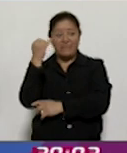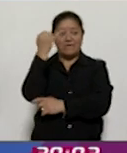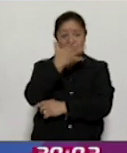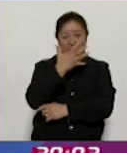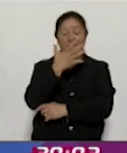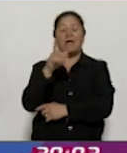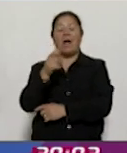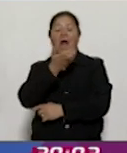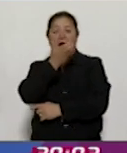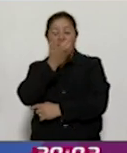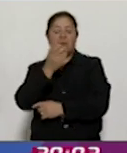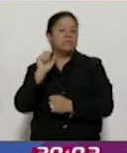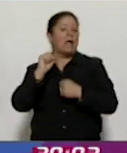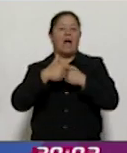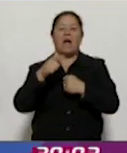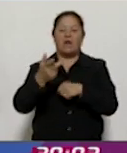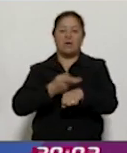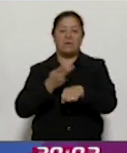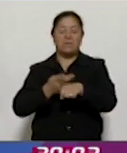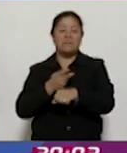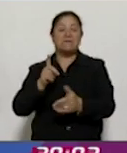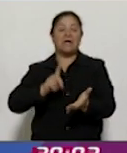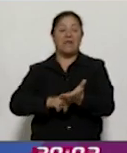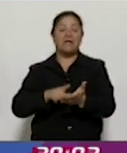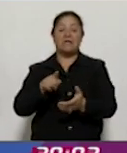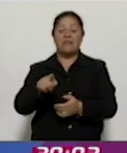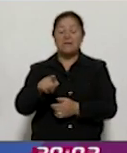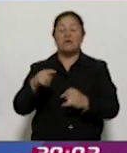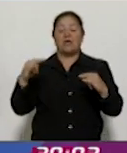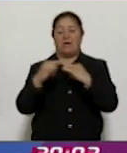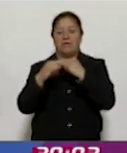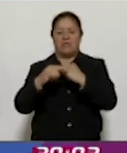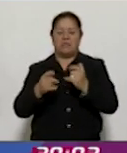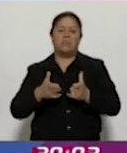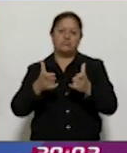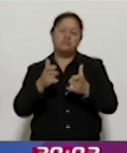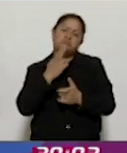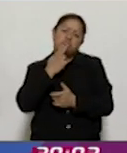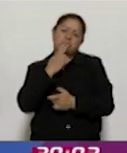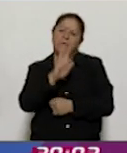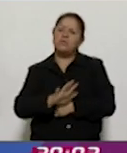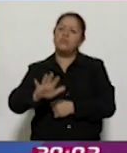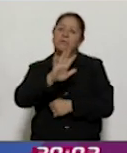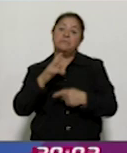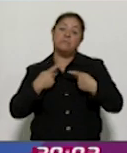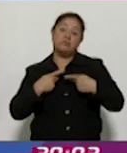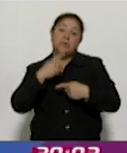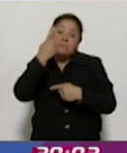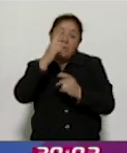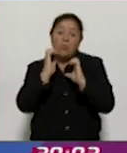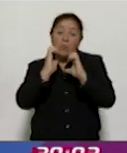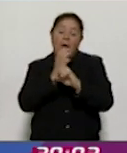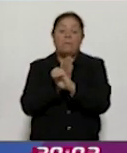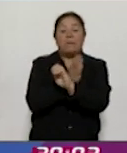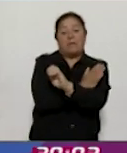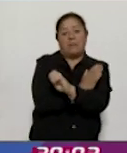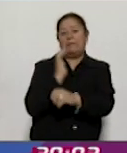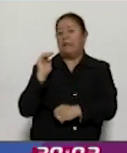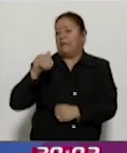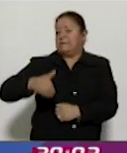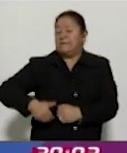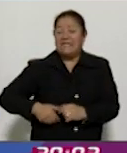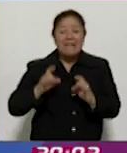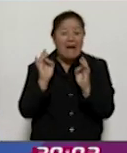Desde luego alguna situación que afrontezca en carretera y que pueda servir a la ciudadanía para prevenir algún accidente, alguna